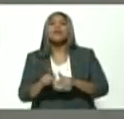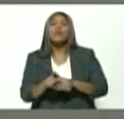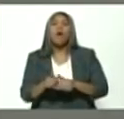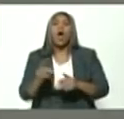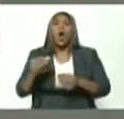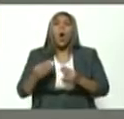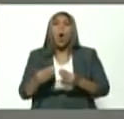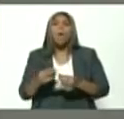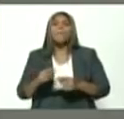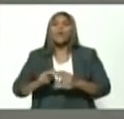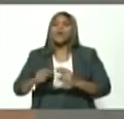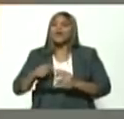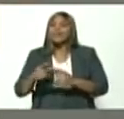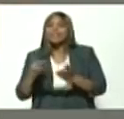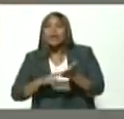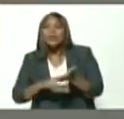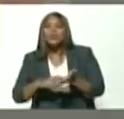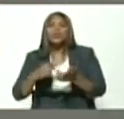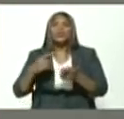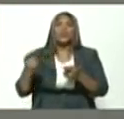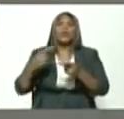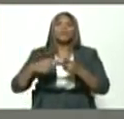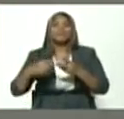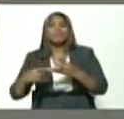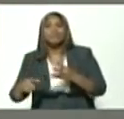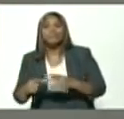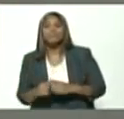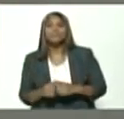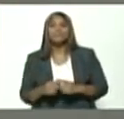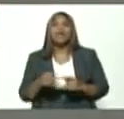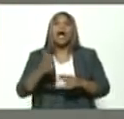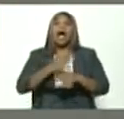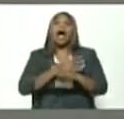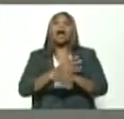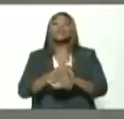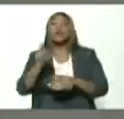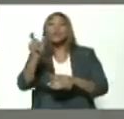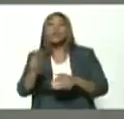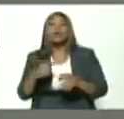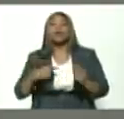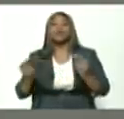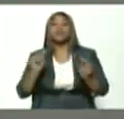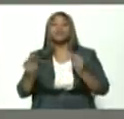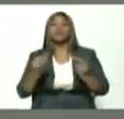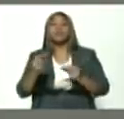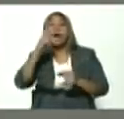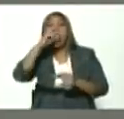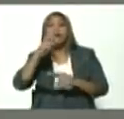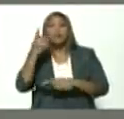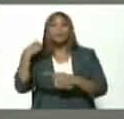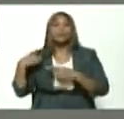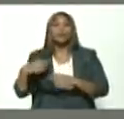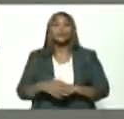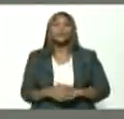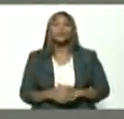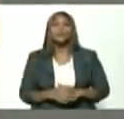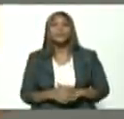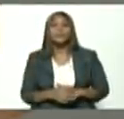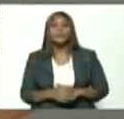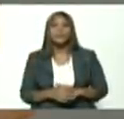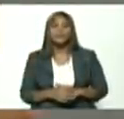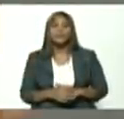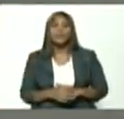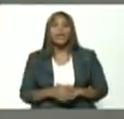sociales la petrolización que lo conversamos allá cuando usted estuvo en Guayana en Consigua hace como un año y